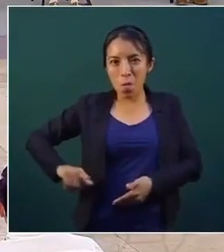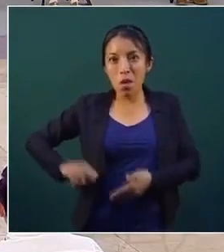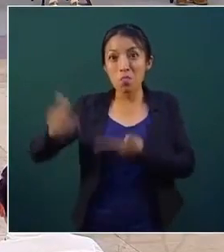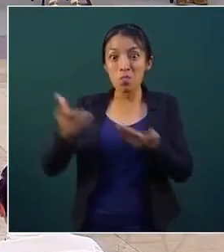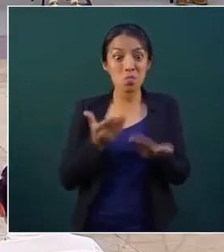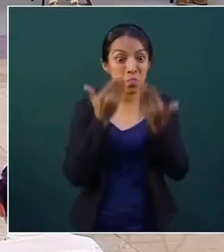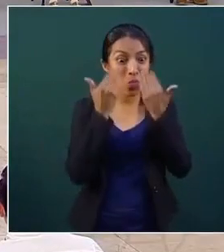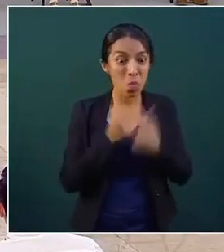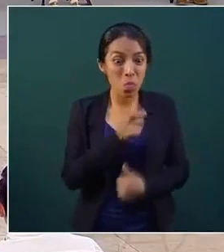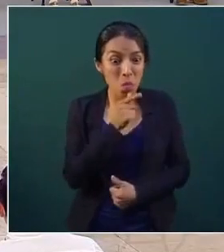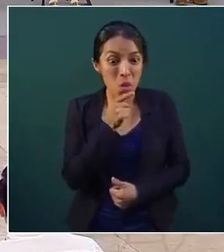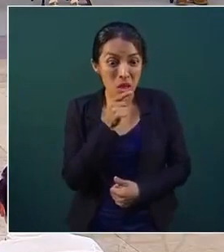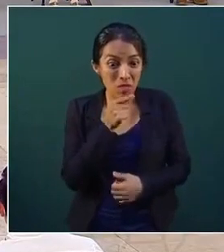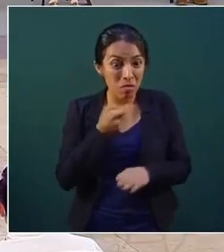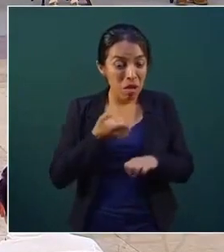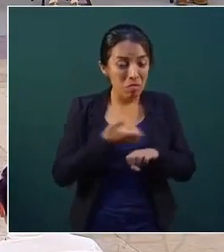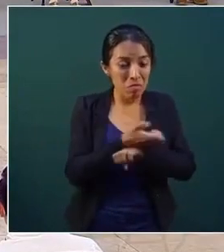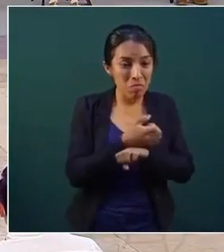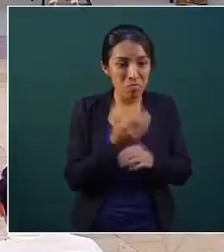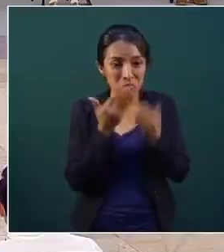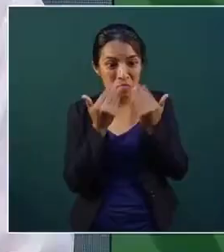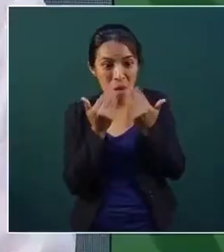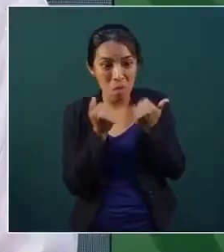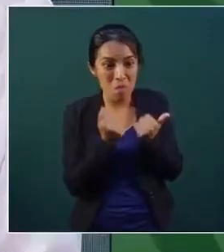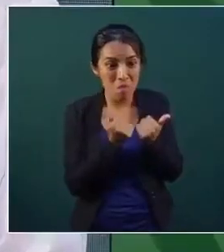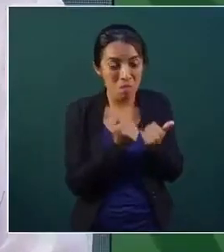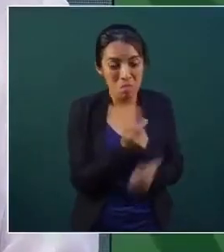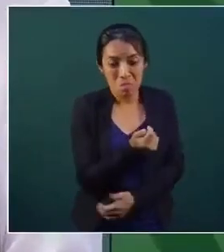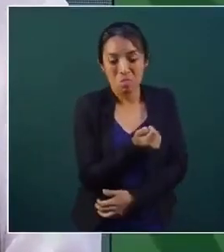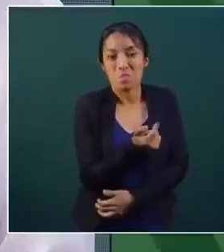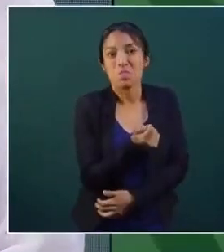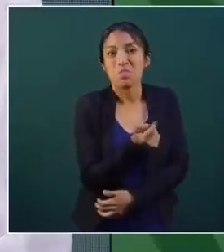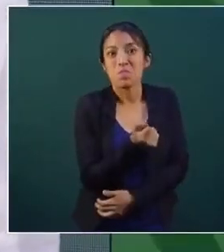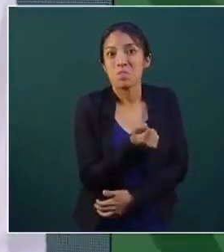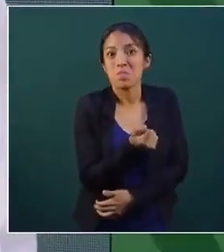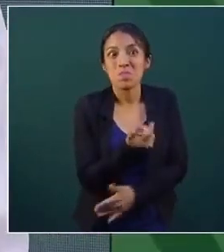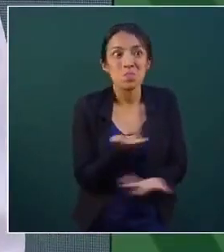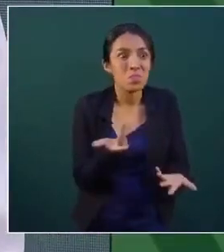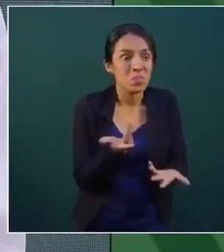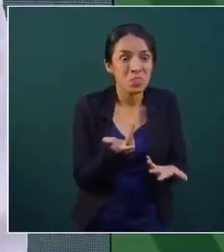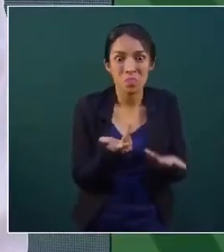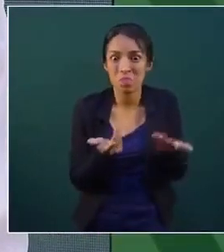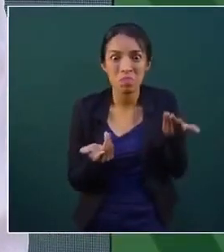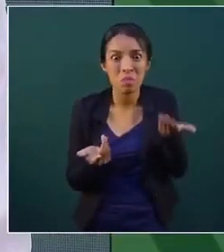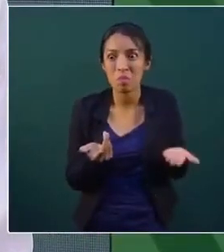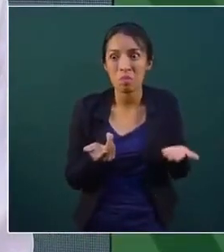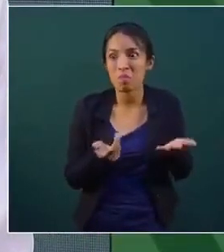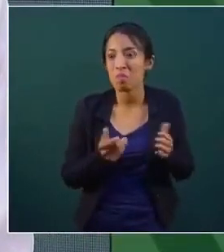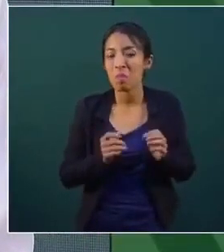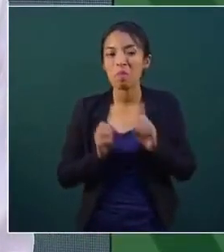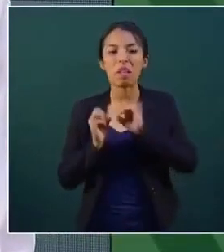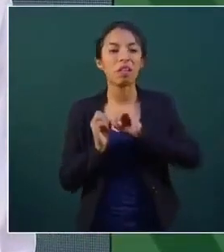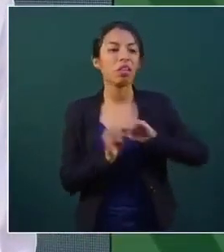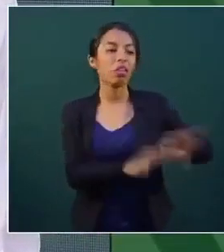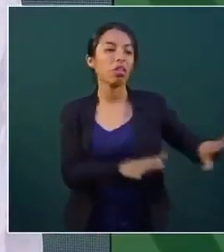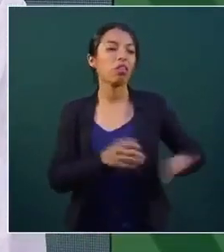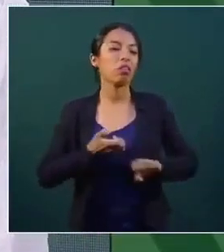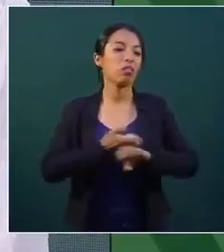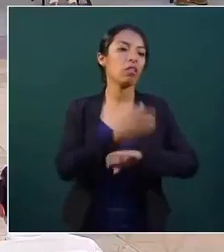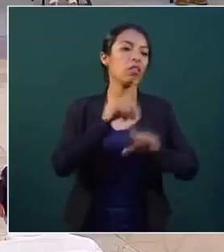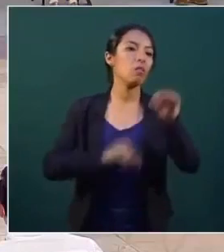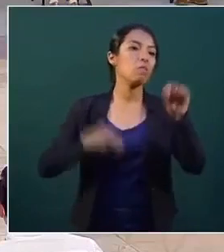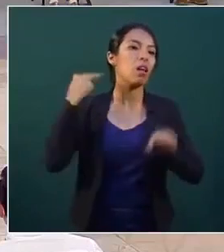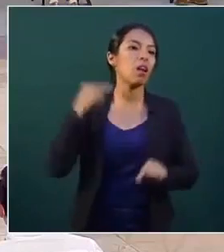estatales prácticamente, estaba en el desamparo la gente en Veracruz,